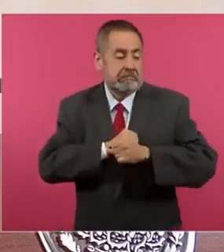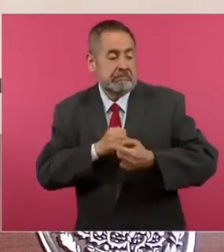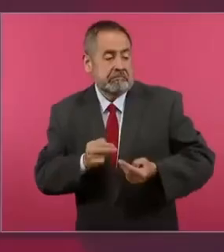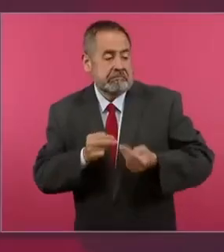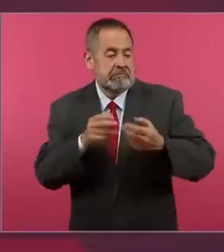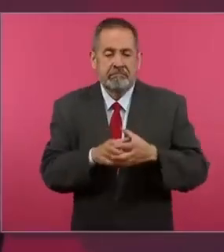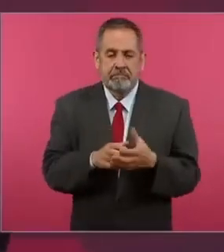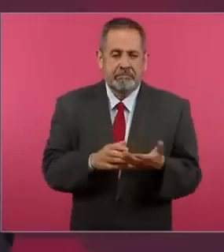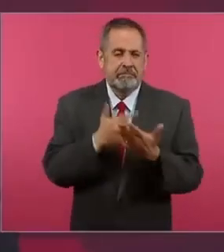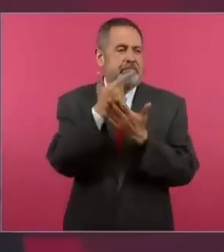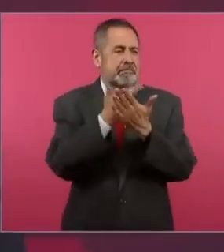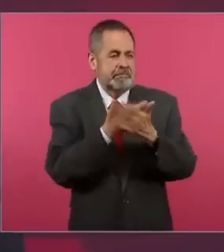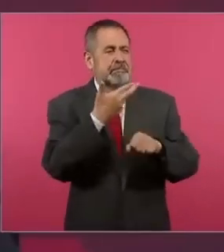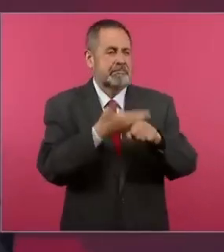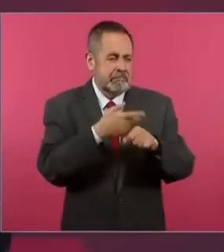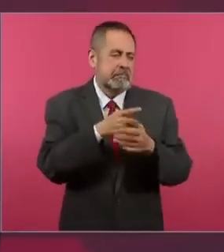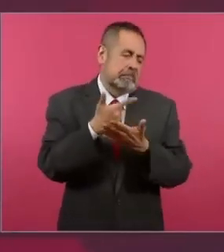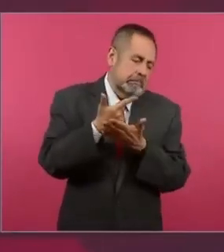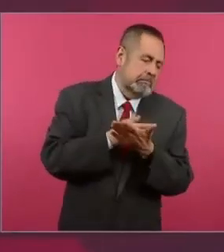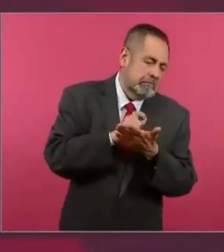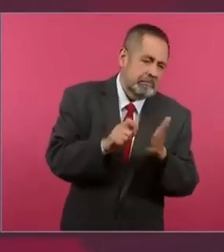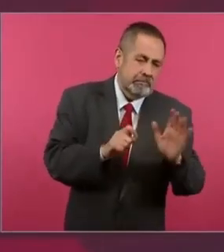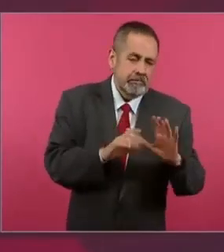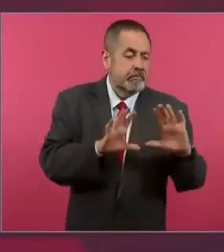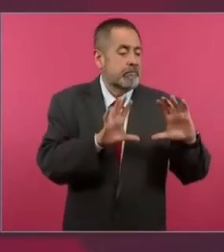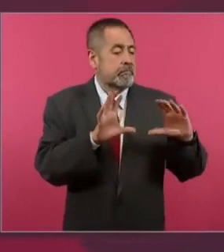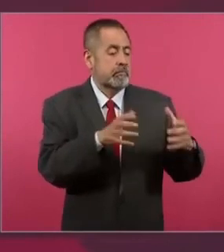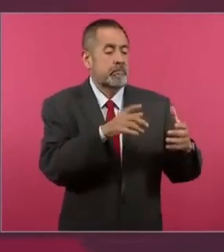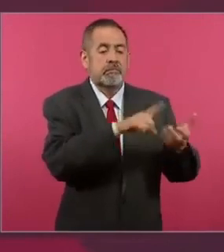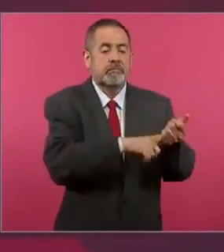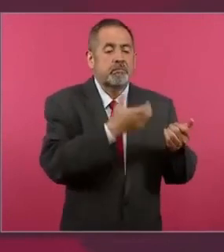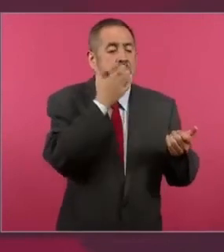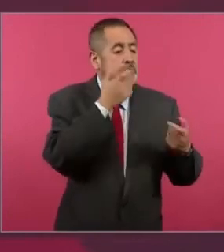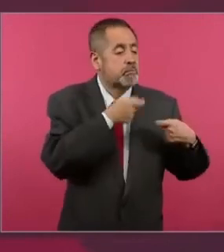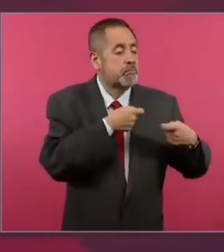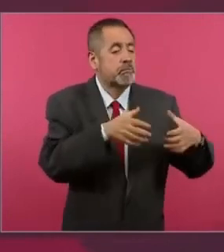gerentes sí, del bloque conservador.